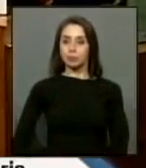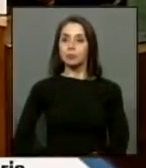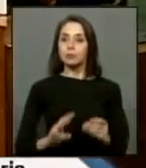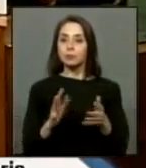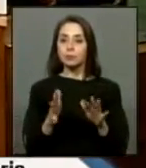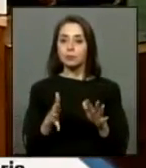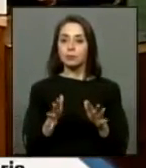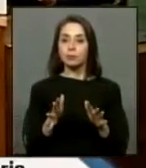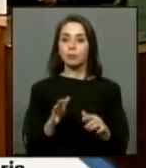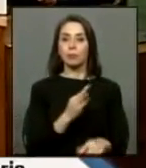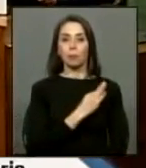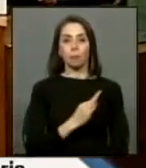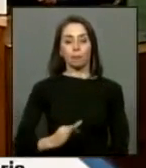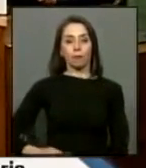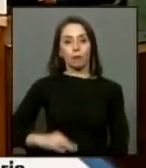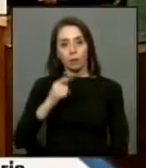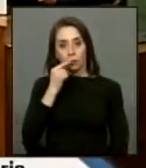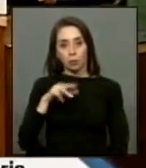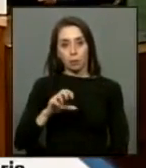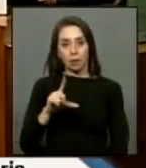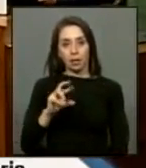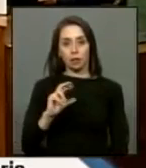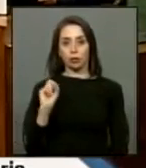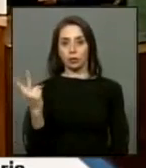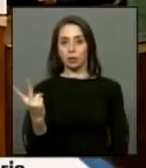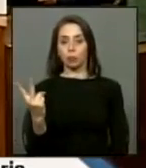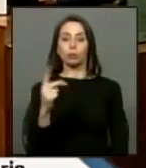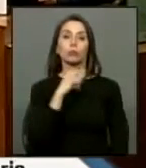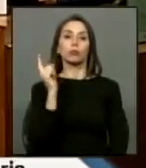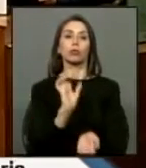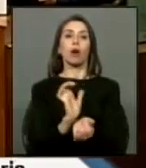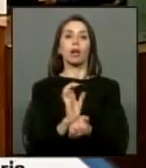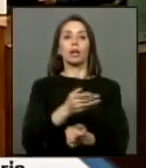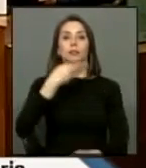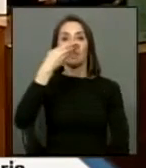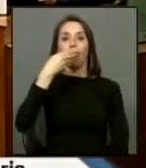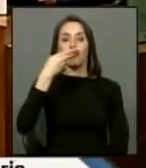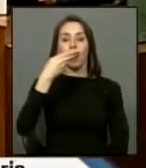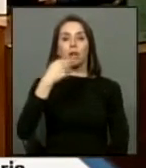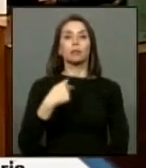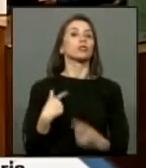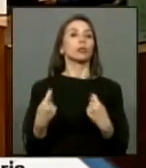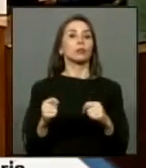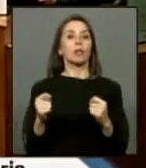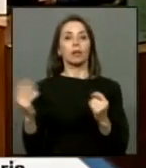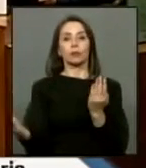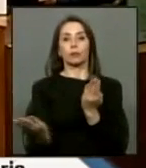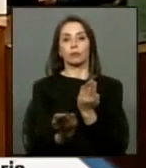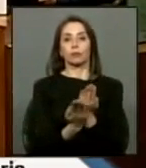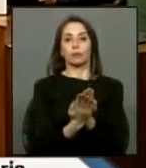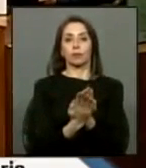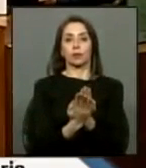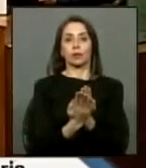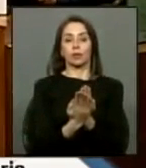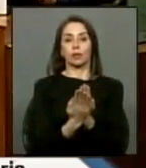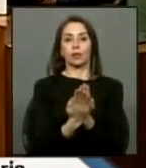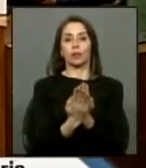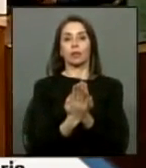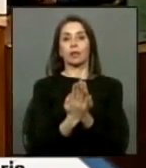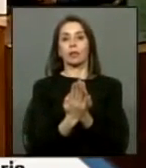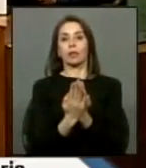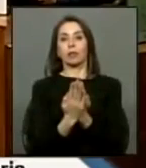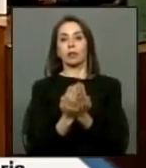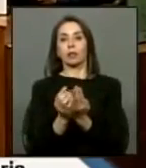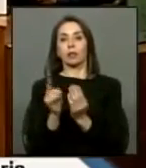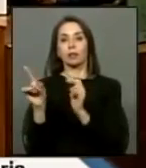que el diputado Melero que viene a continuación no alcance a hablar y por lo tanto voy a tratar de incorporar en mis palabras algunos de